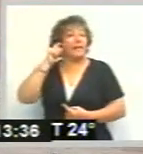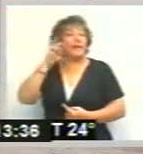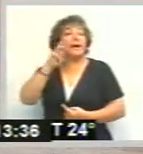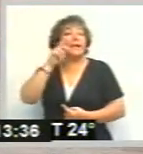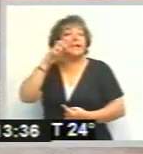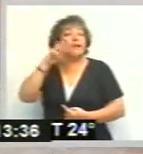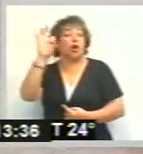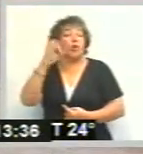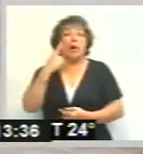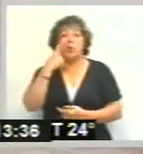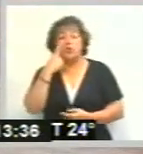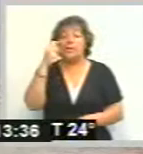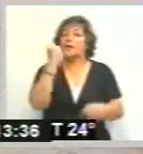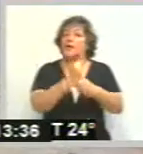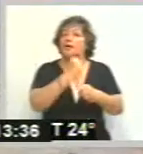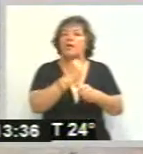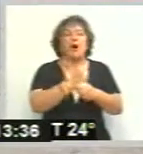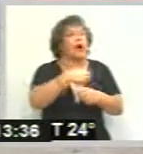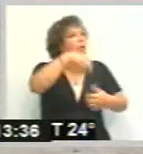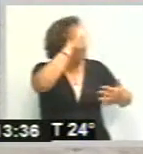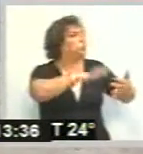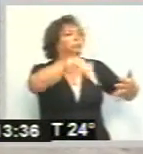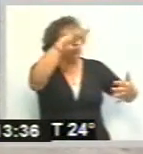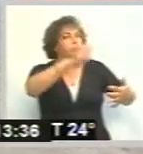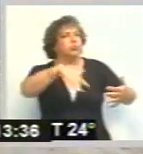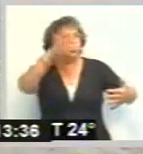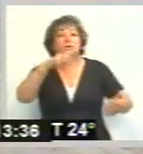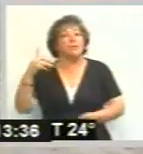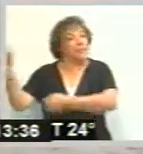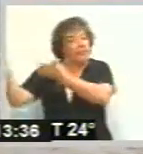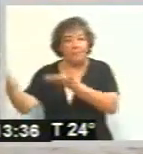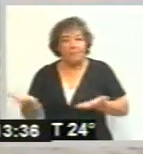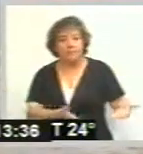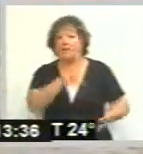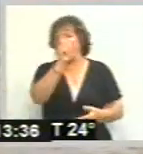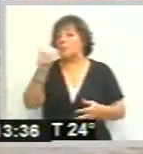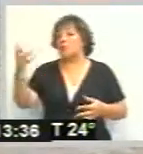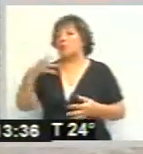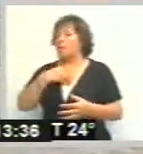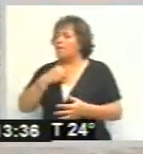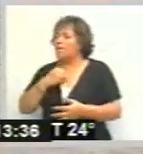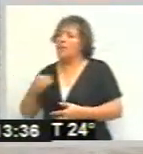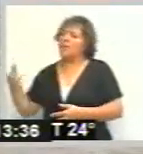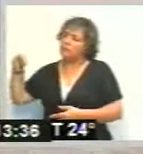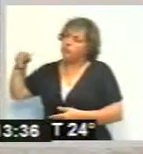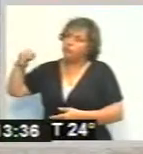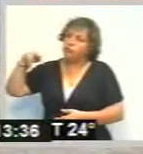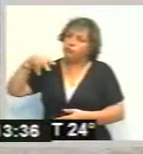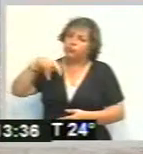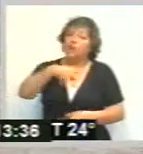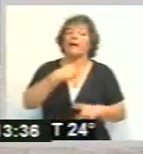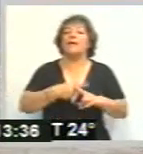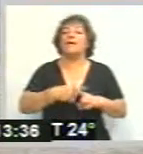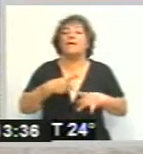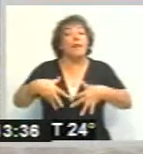se está realizando un importante mural y obras para recibir a aquellos fieles que vienen a participar de la fiesta del Señor